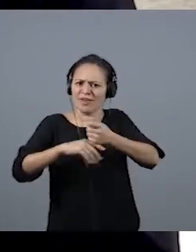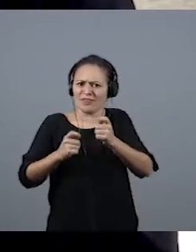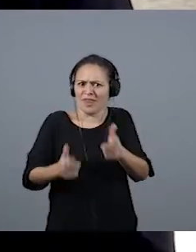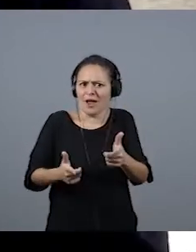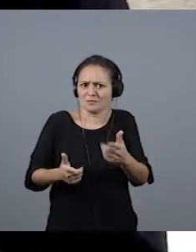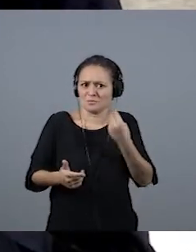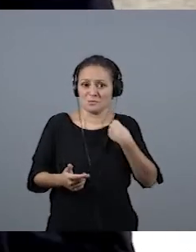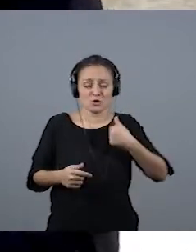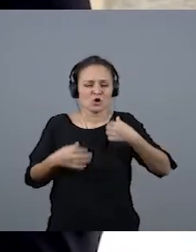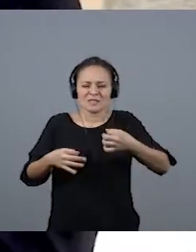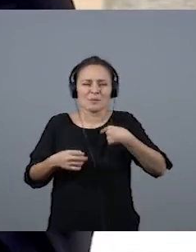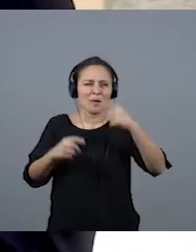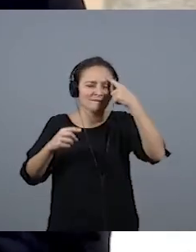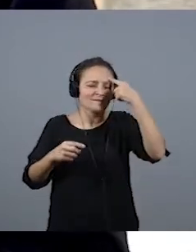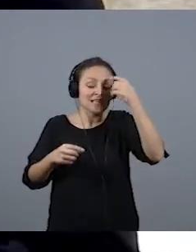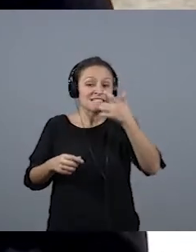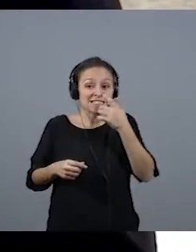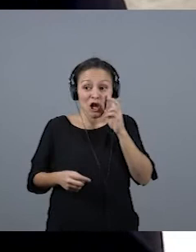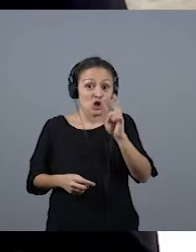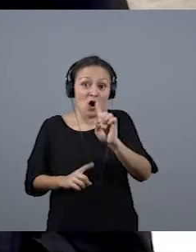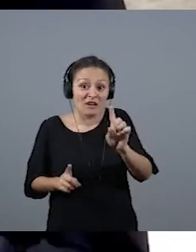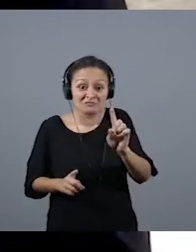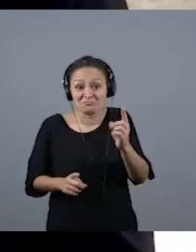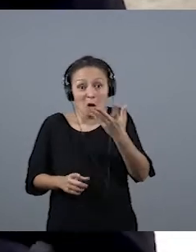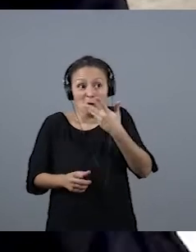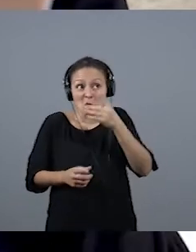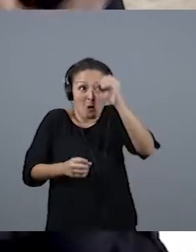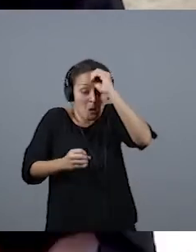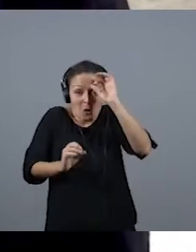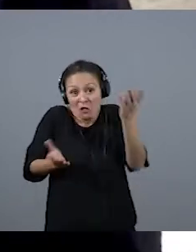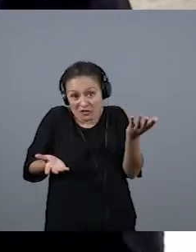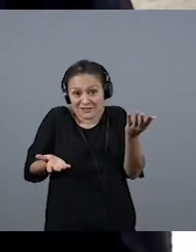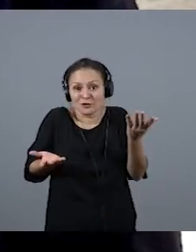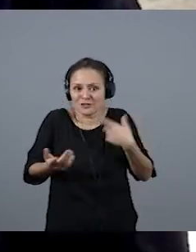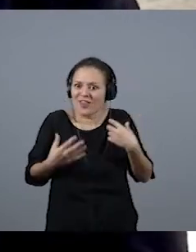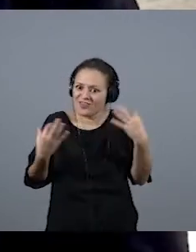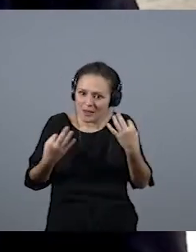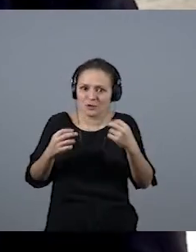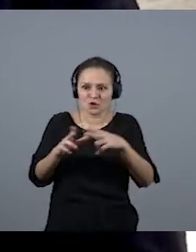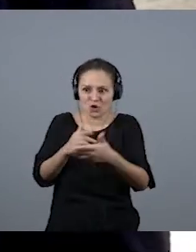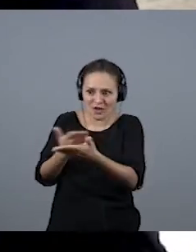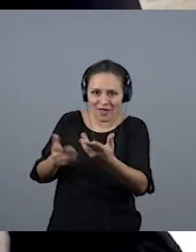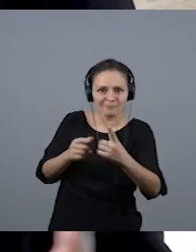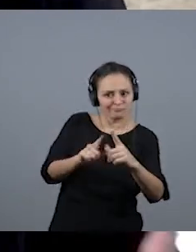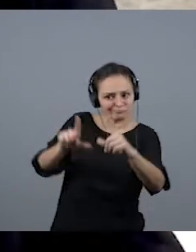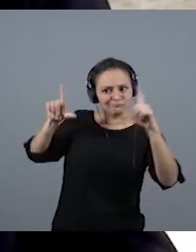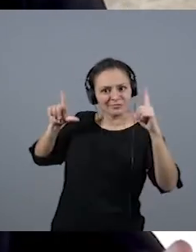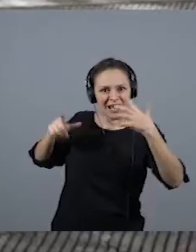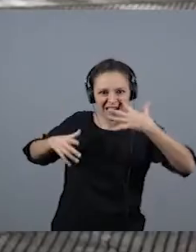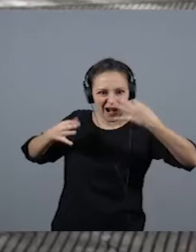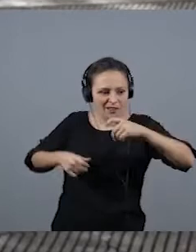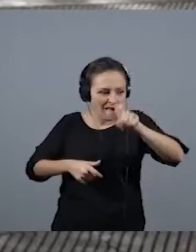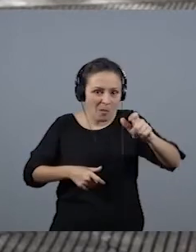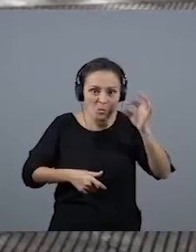siempre tengo una máxima que lo que no se ve no se conoce y hay que insistir en mostrar a la sociedad la realidad de las